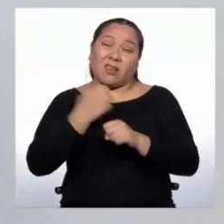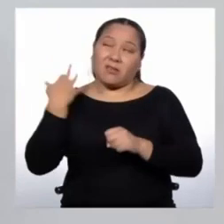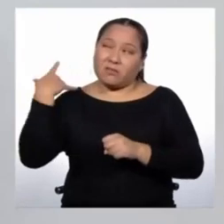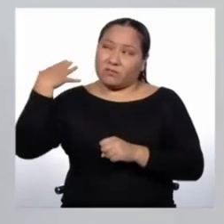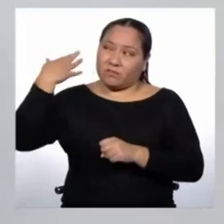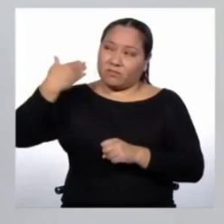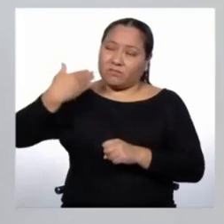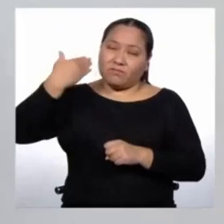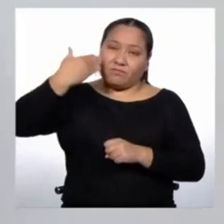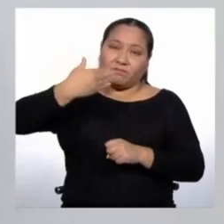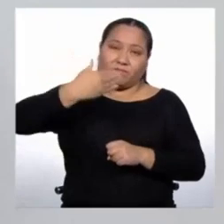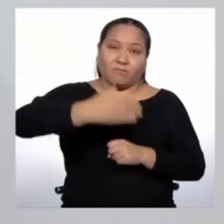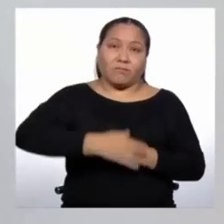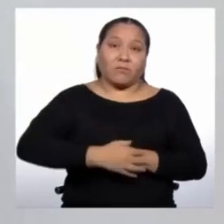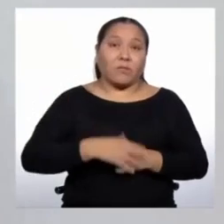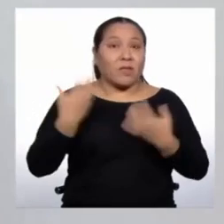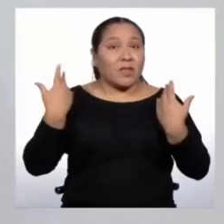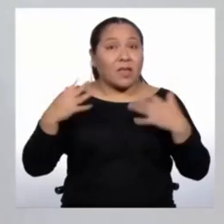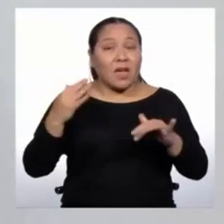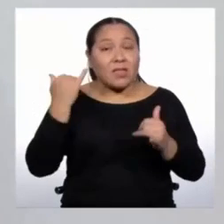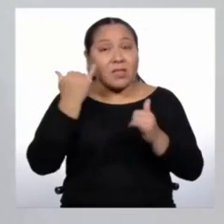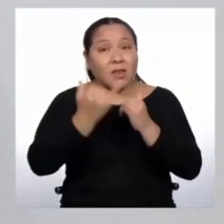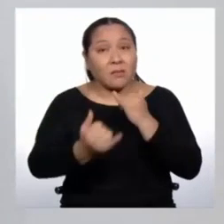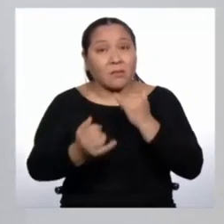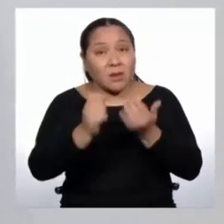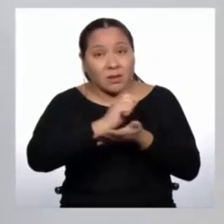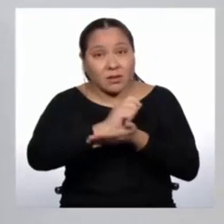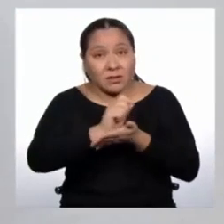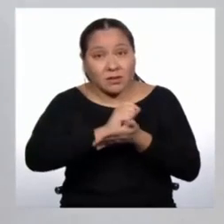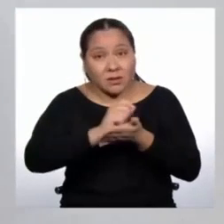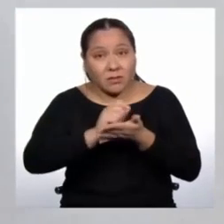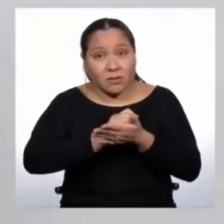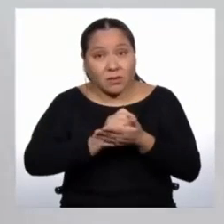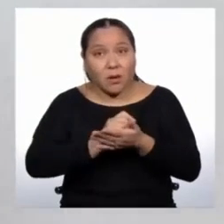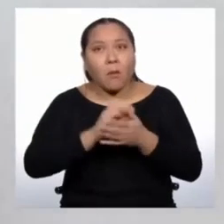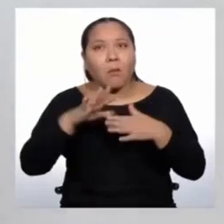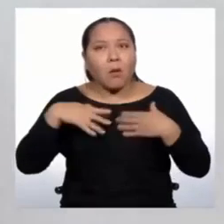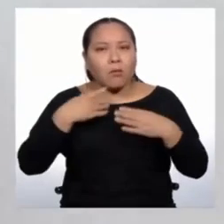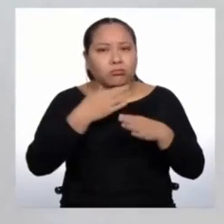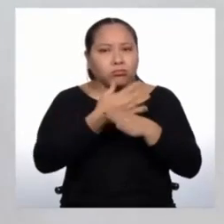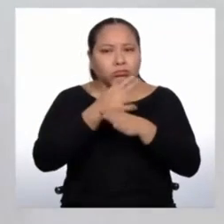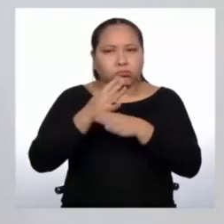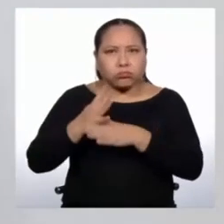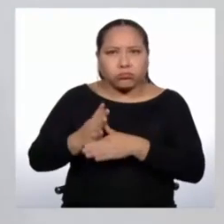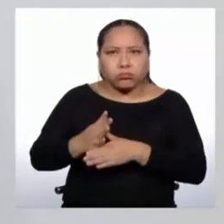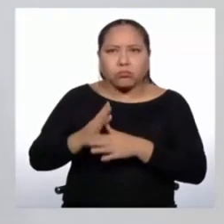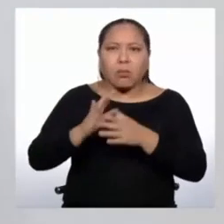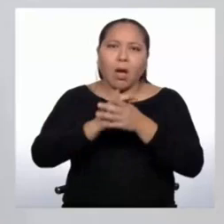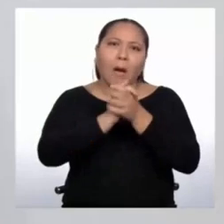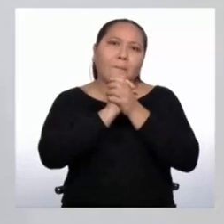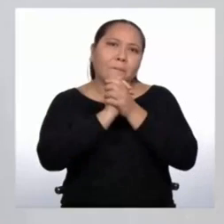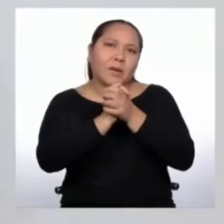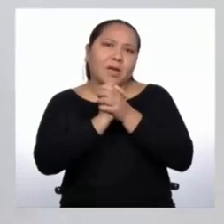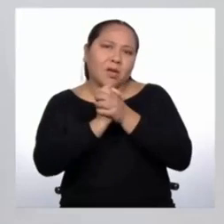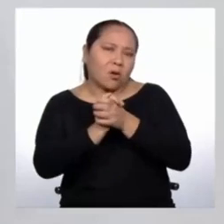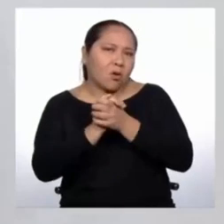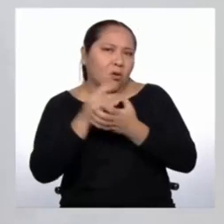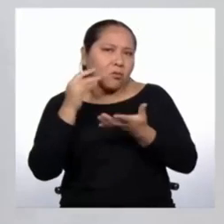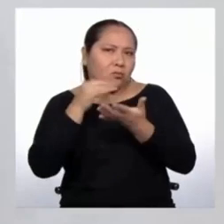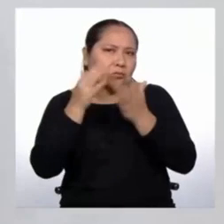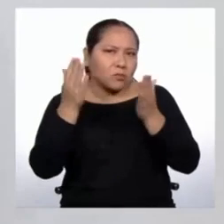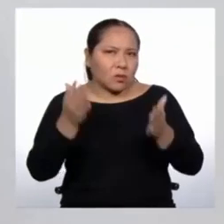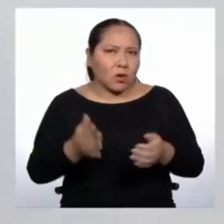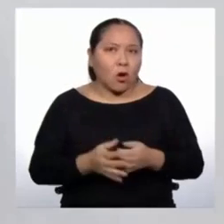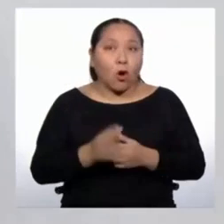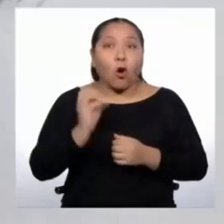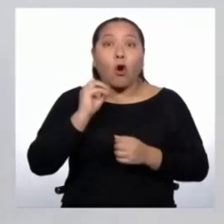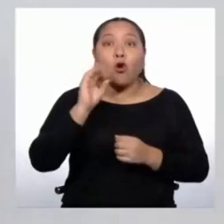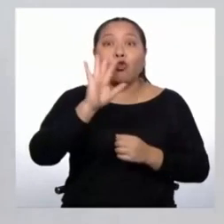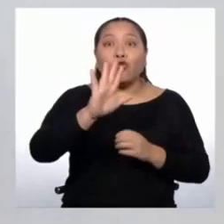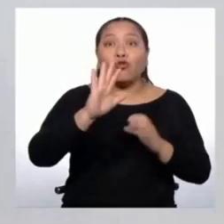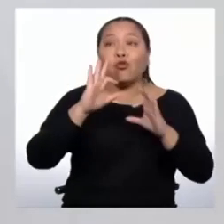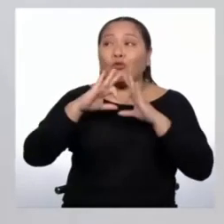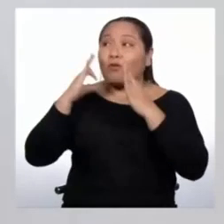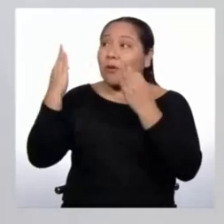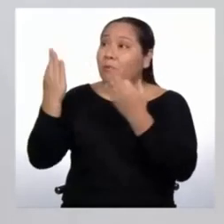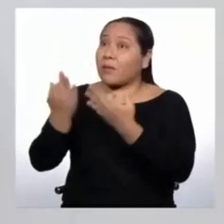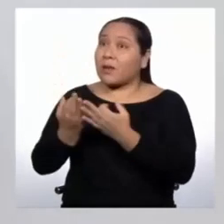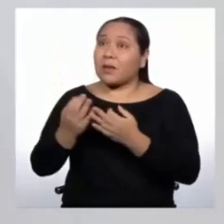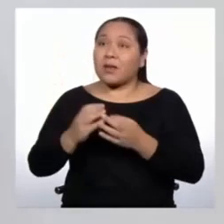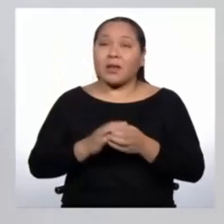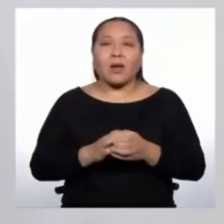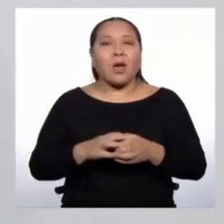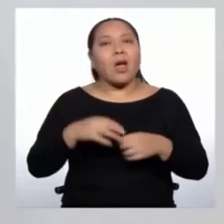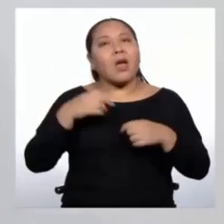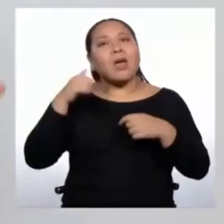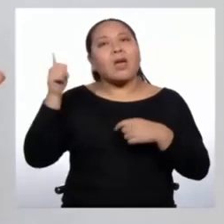Cuando hayas terminado tu trabajo, puedes compartirlo con algún compañero, compañera o familiar. Pídale que